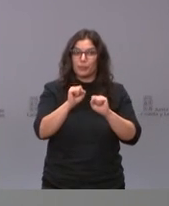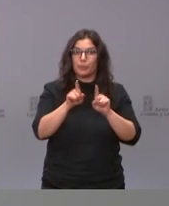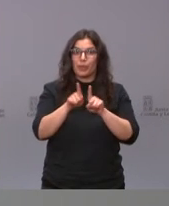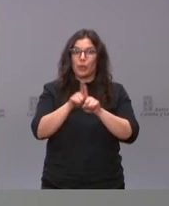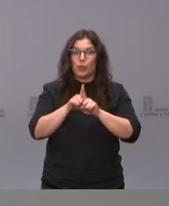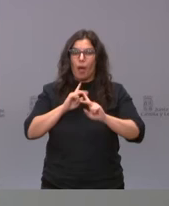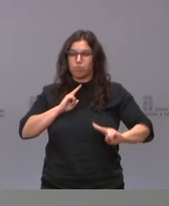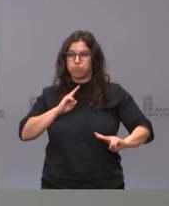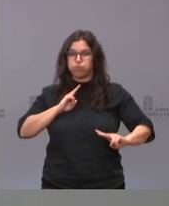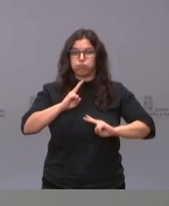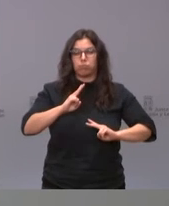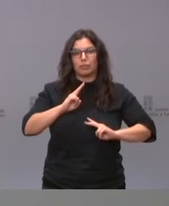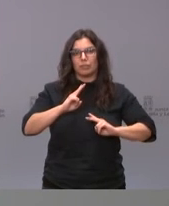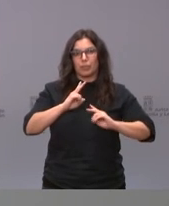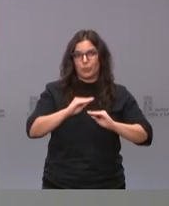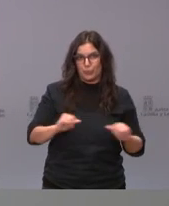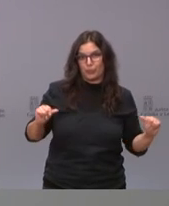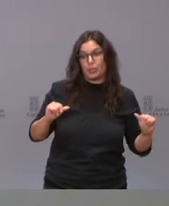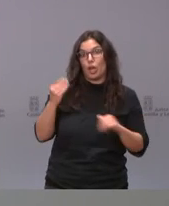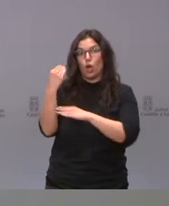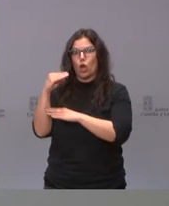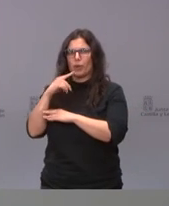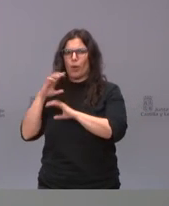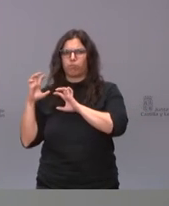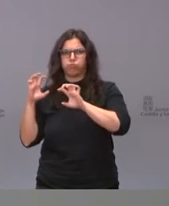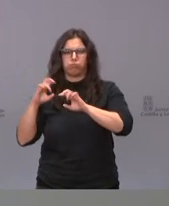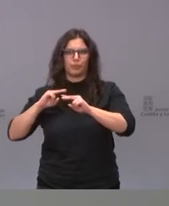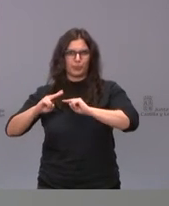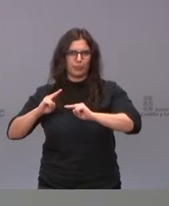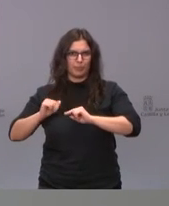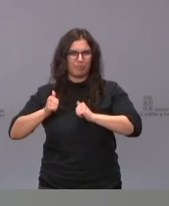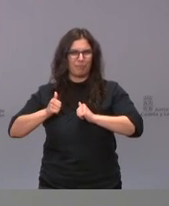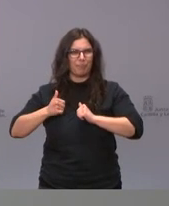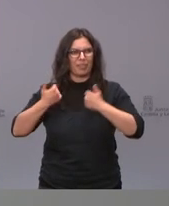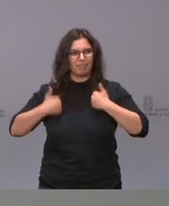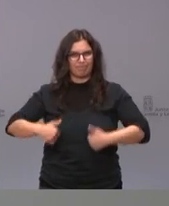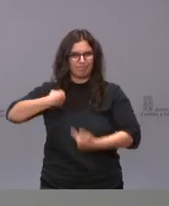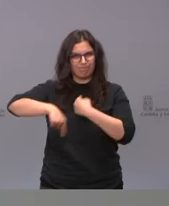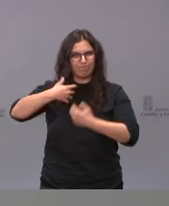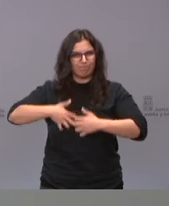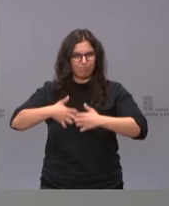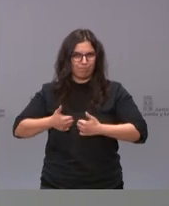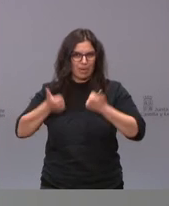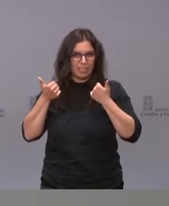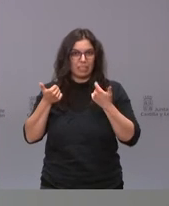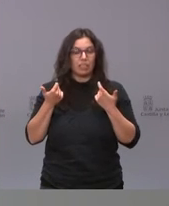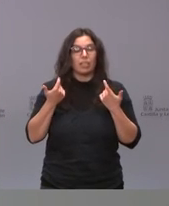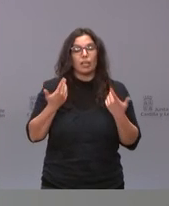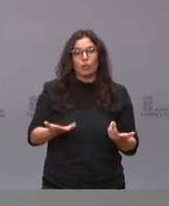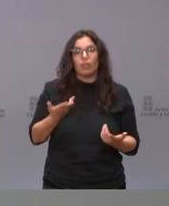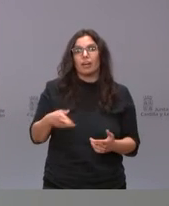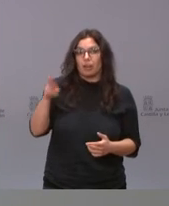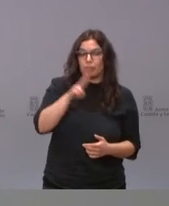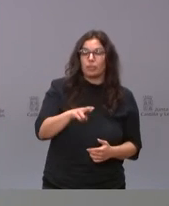menos a más jóvenes más posibilidad hay de reaccionar con lo cual volver a decir que